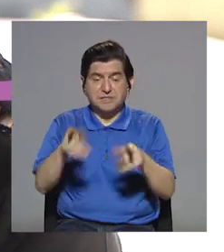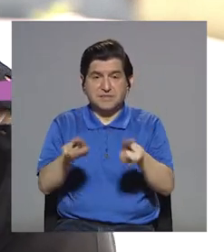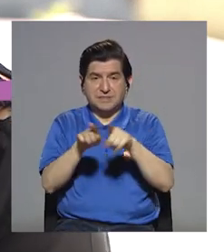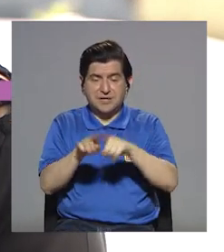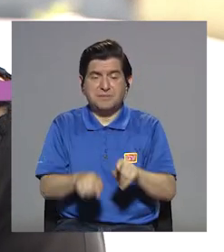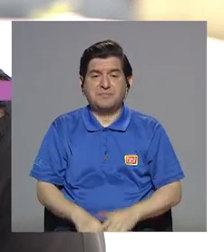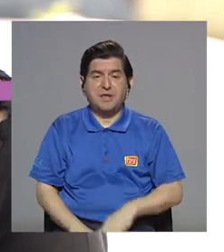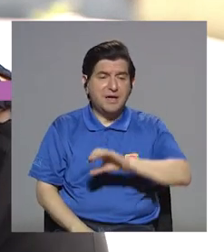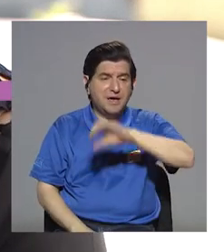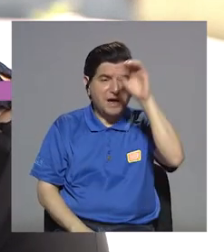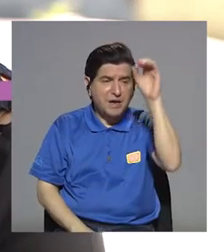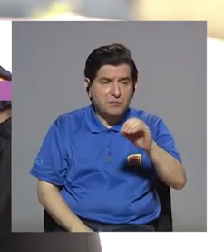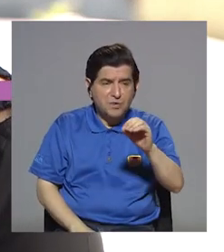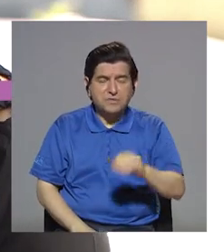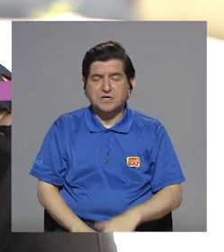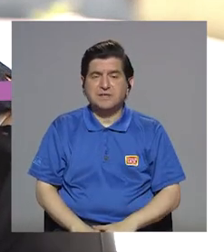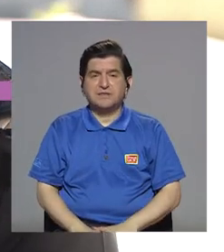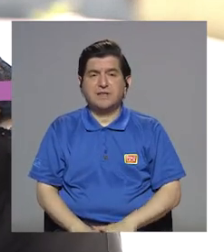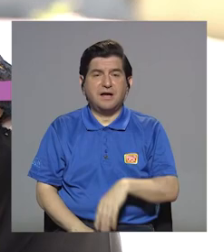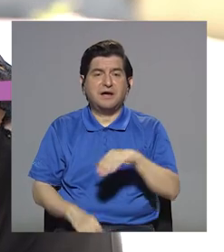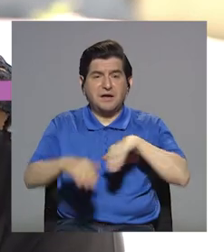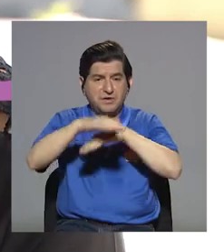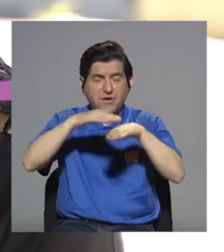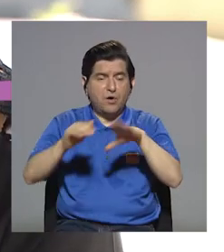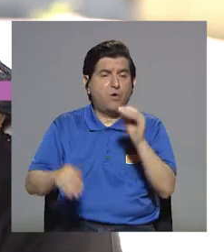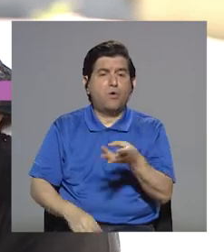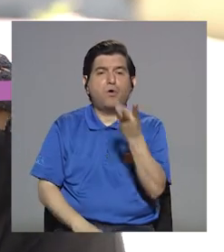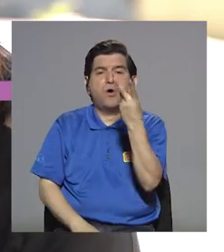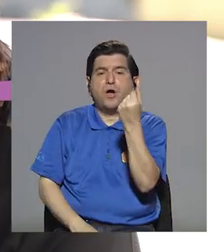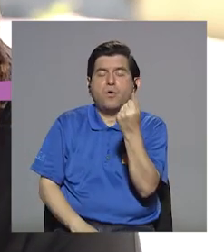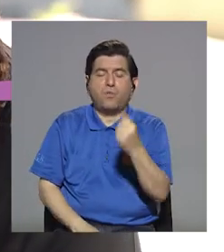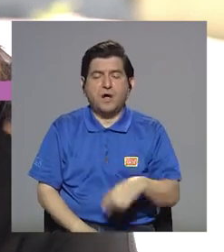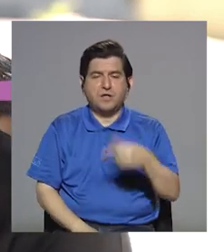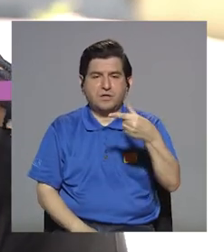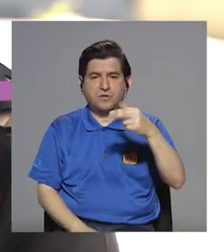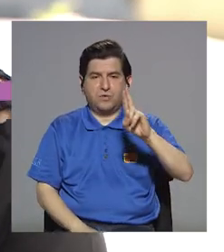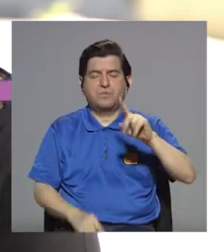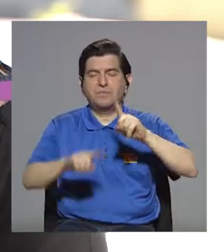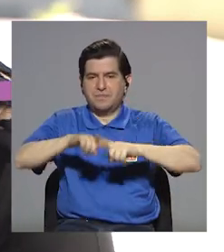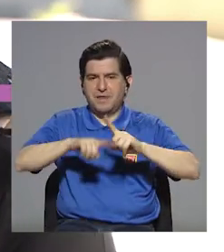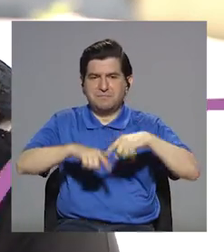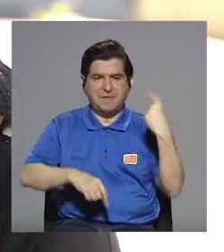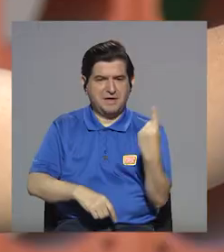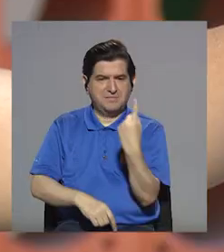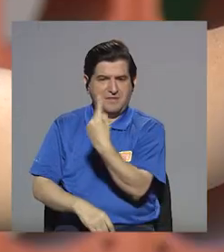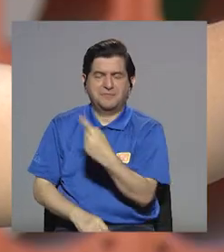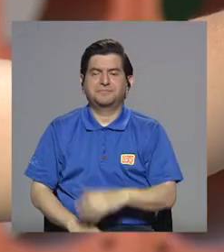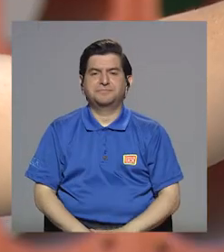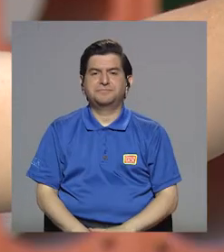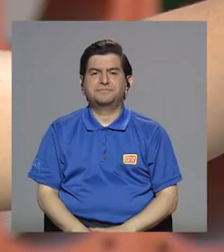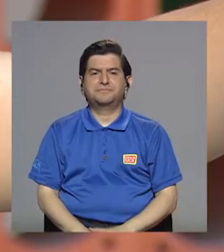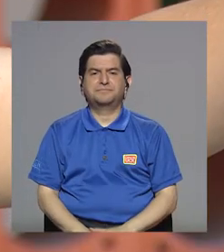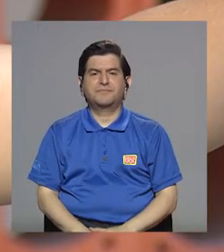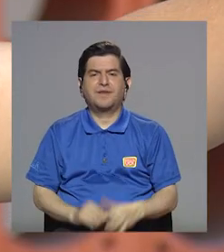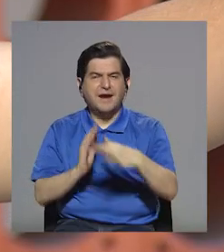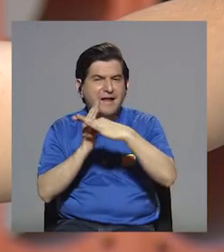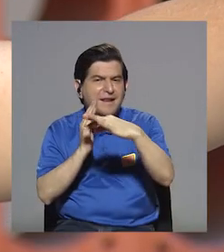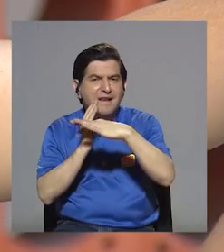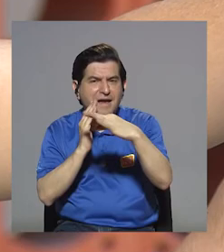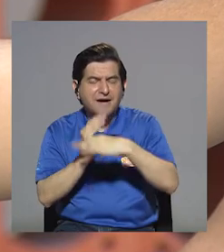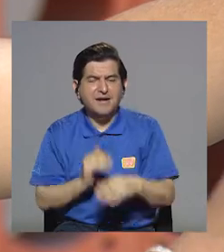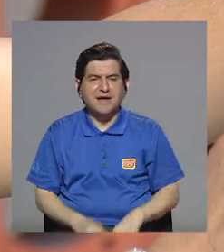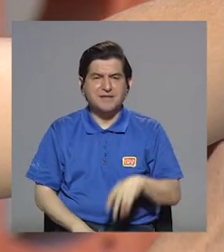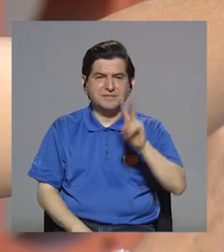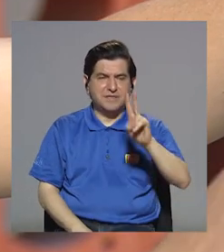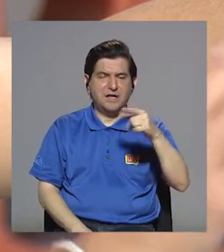basan también en el porcentaje, la consuman un 3% diario o en la cantidad de gramos. Eso va a depender de cada hora de tiempo. La grasa, digamos, en este